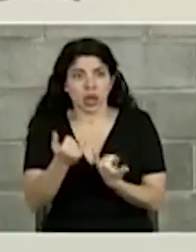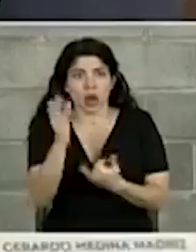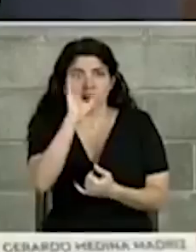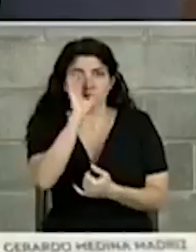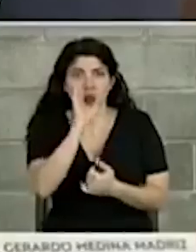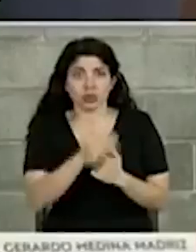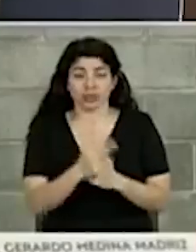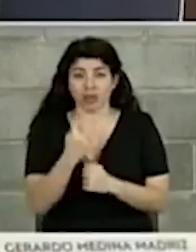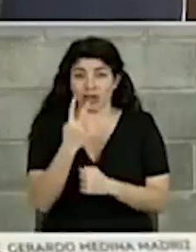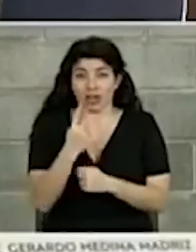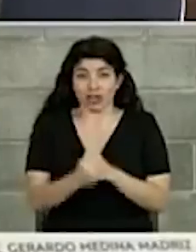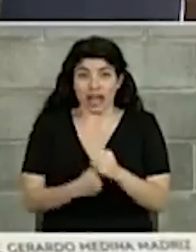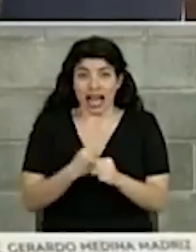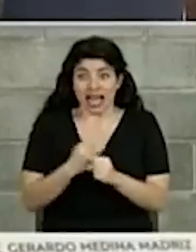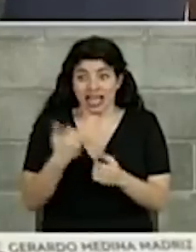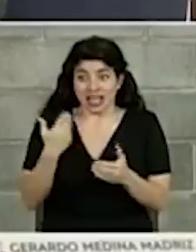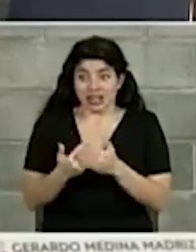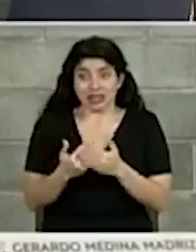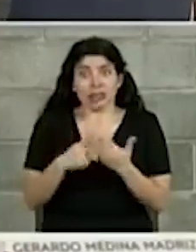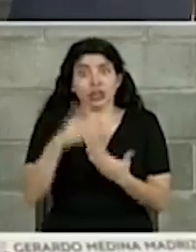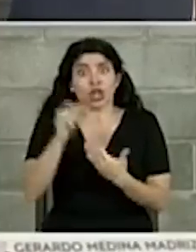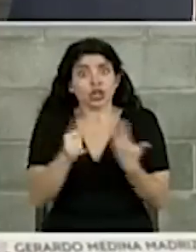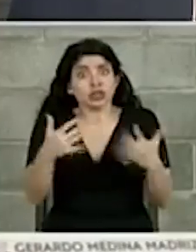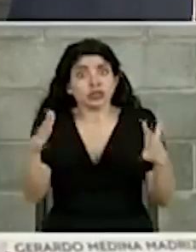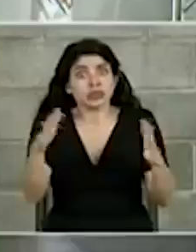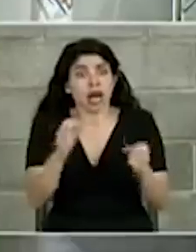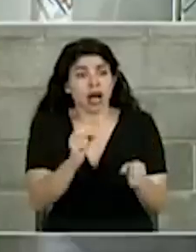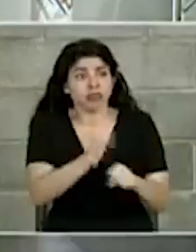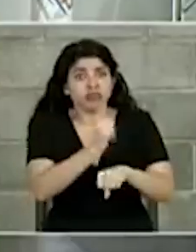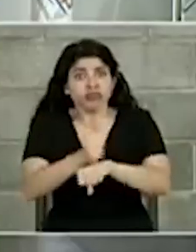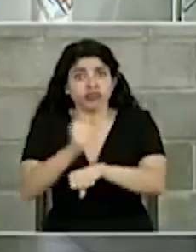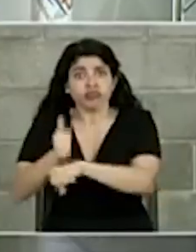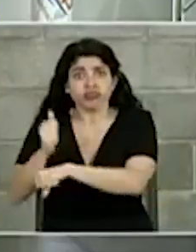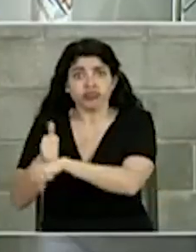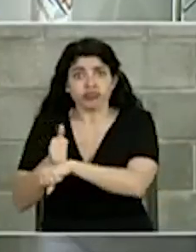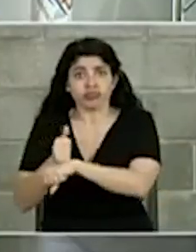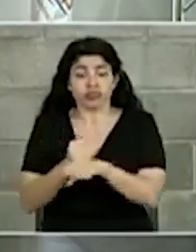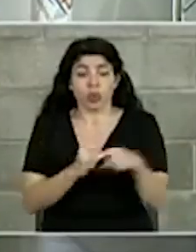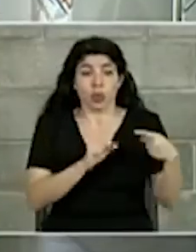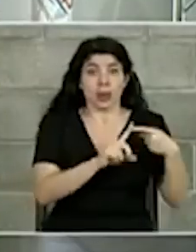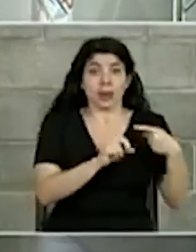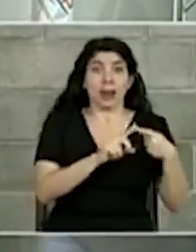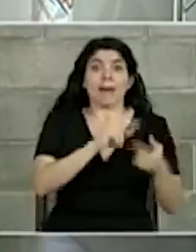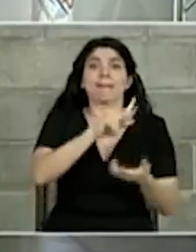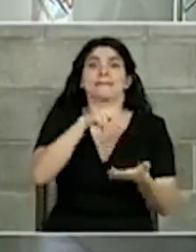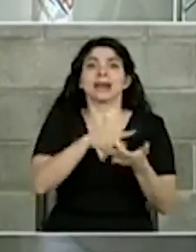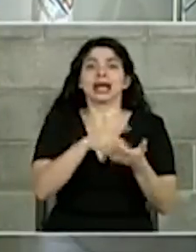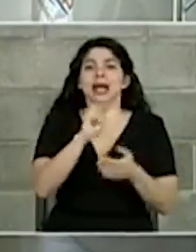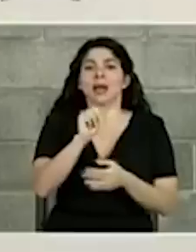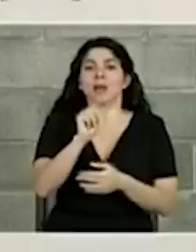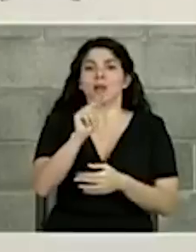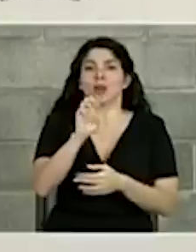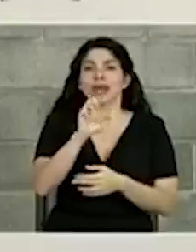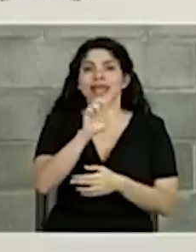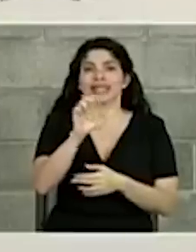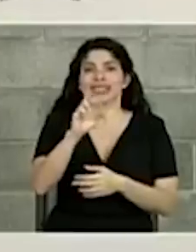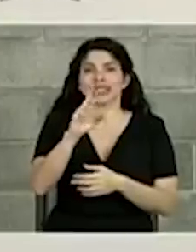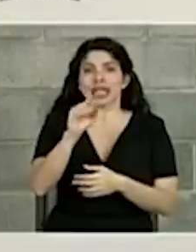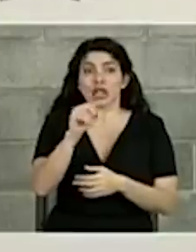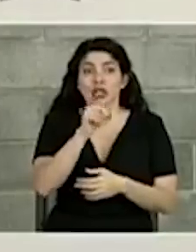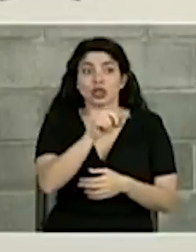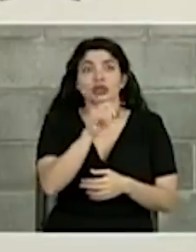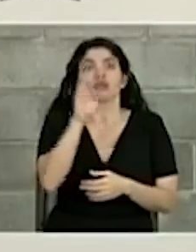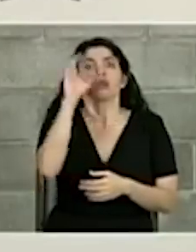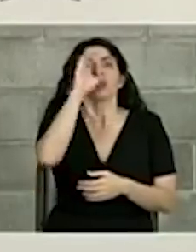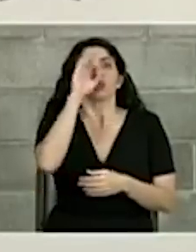En dos años, esos ya son proyectos. Uno, el Parque de los Muelleros, que busca engalanar